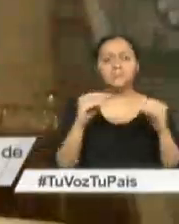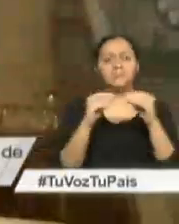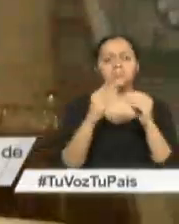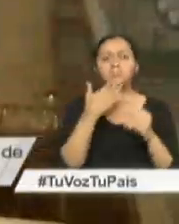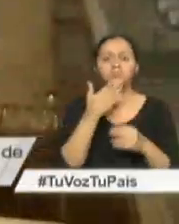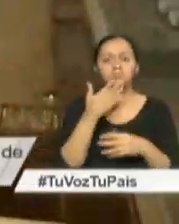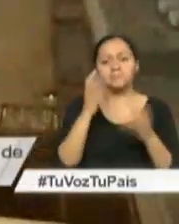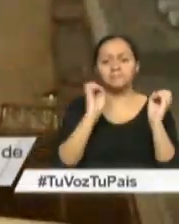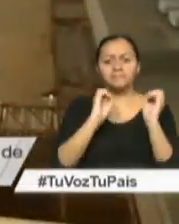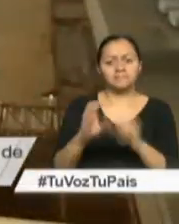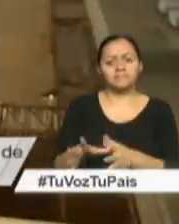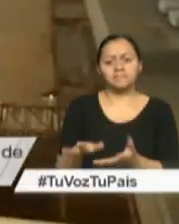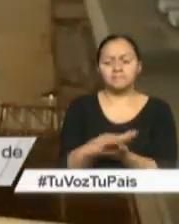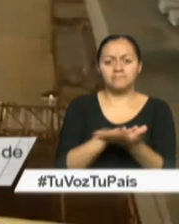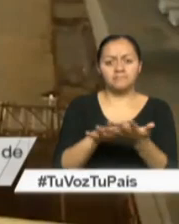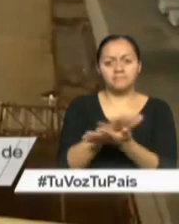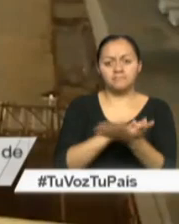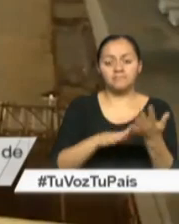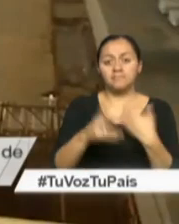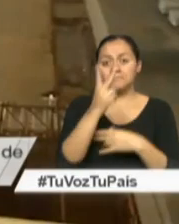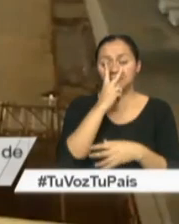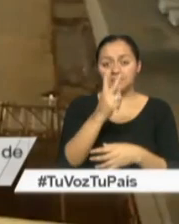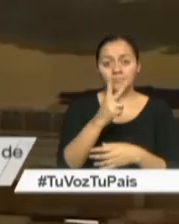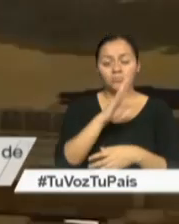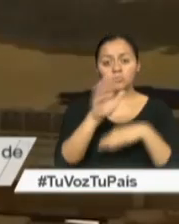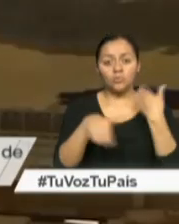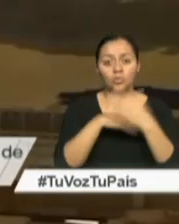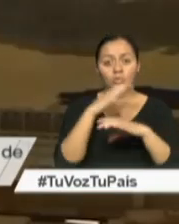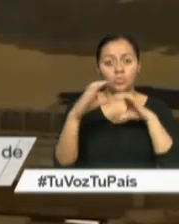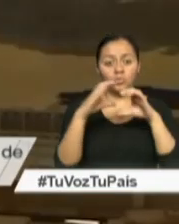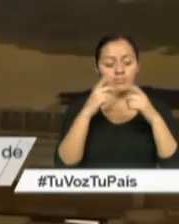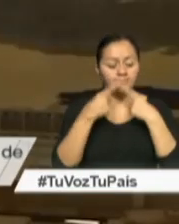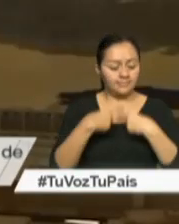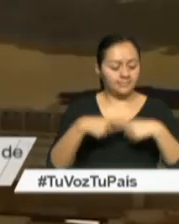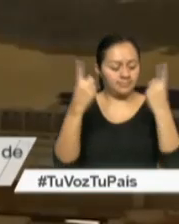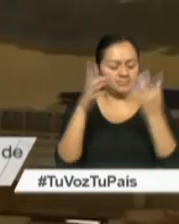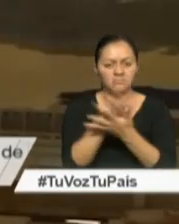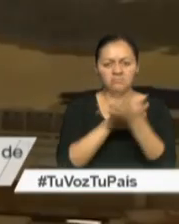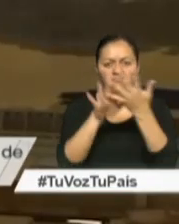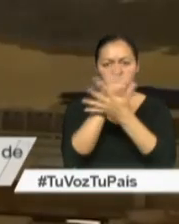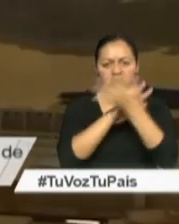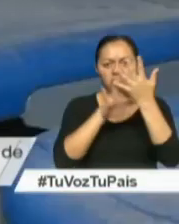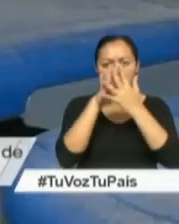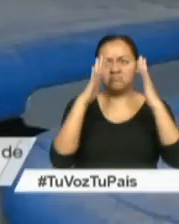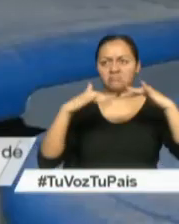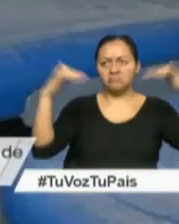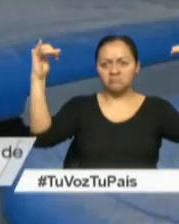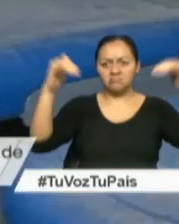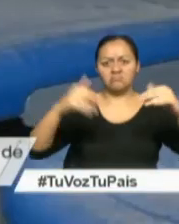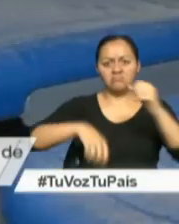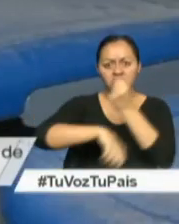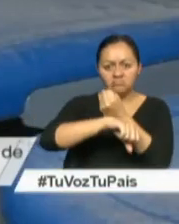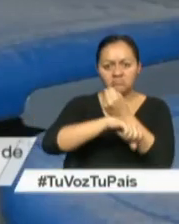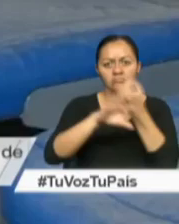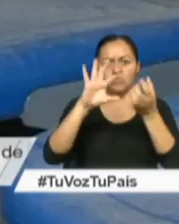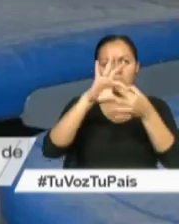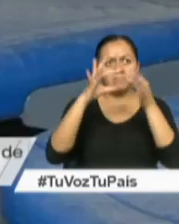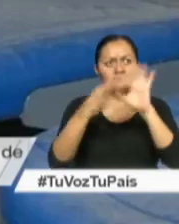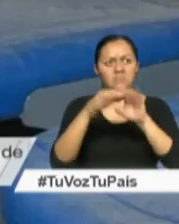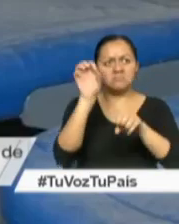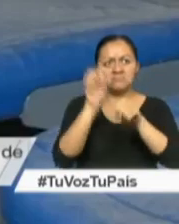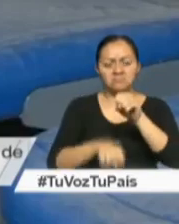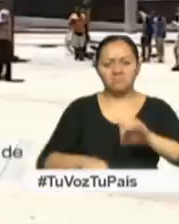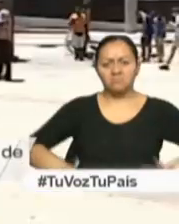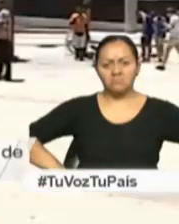Río de Janeiro Medios brasileños Difundieron varias imágenes Del decrépito estado De las instalaciones olímpicas Muchas de las cuales Han sufrido